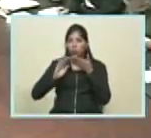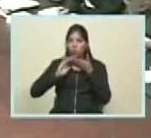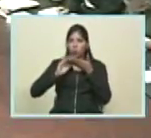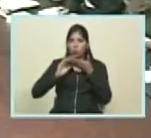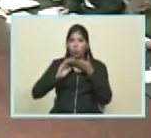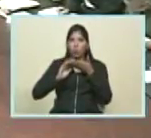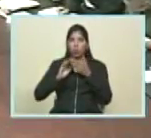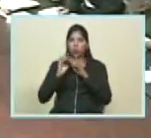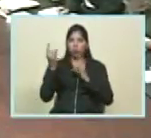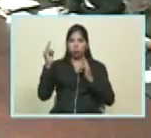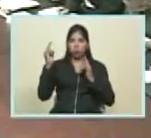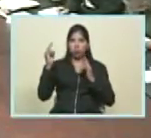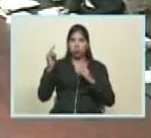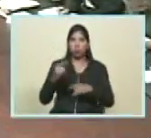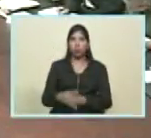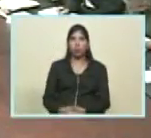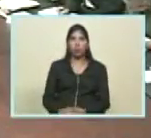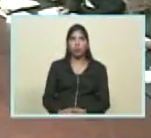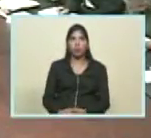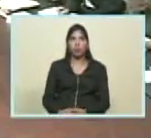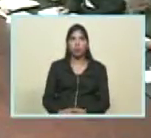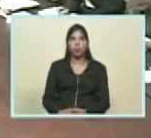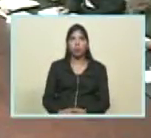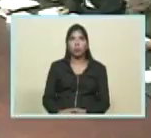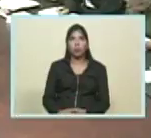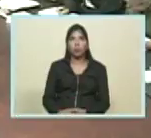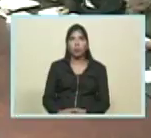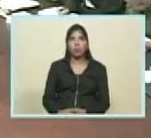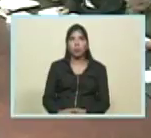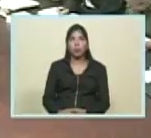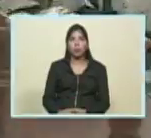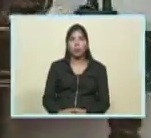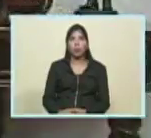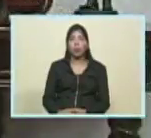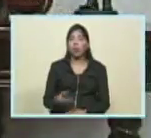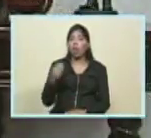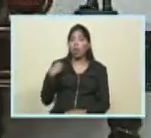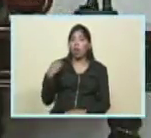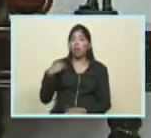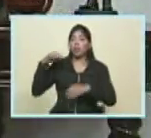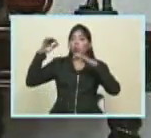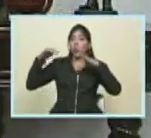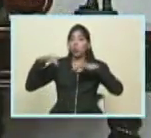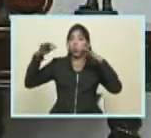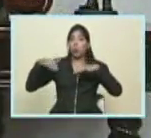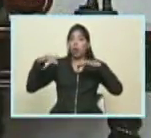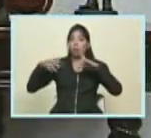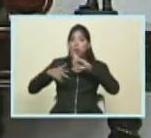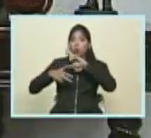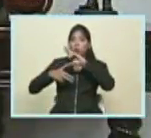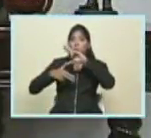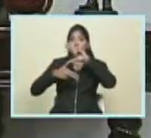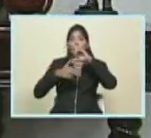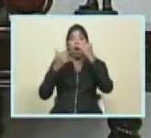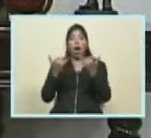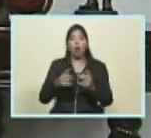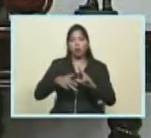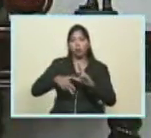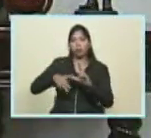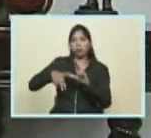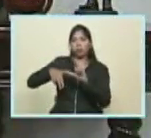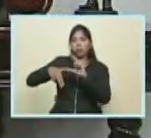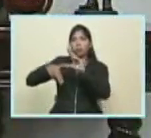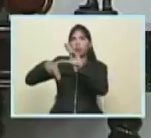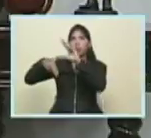Me dicen, el edecante de la lluvia tomó hacia la zona norte del Caribe... ...y se dirige hacia Estados Unidos también.